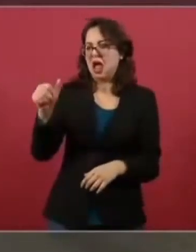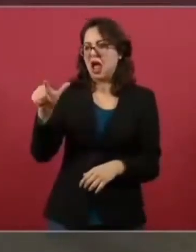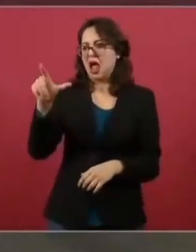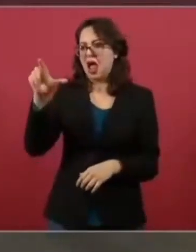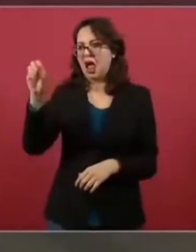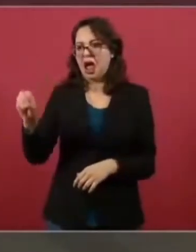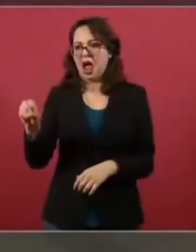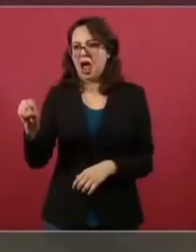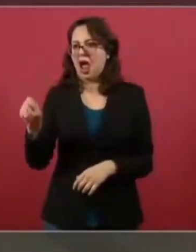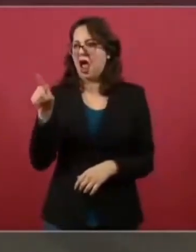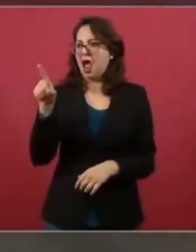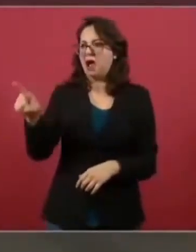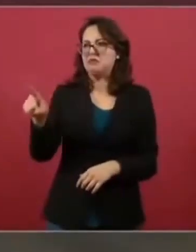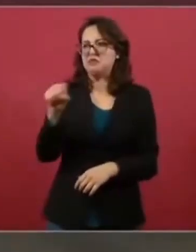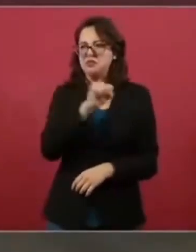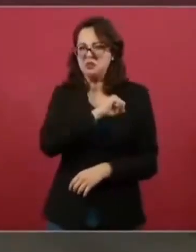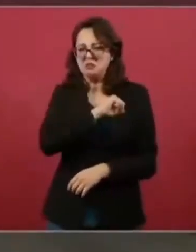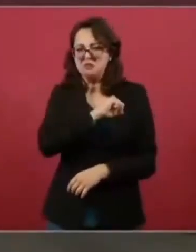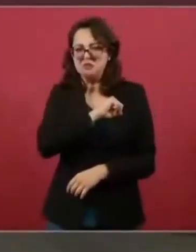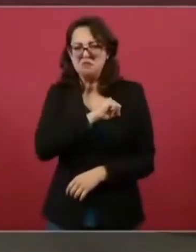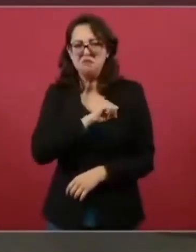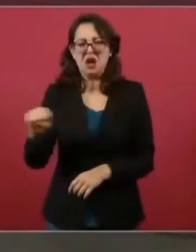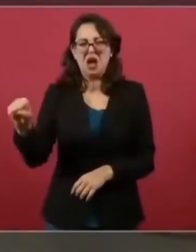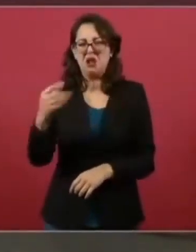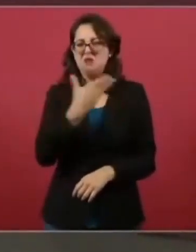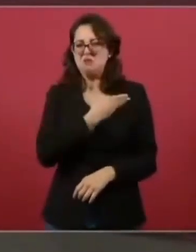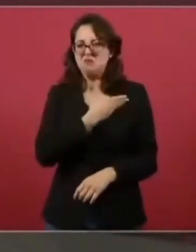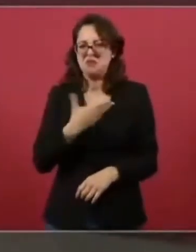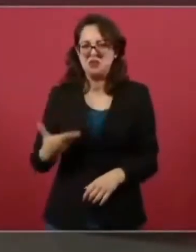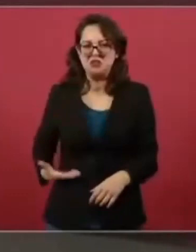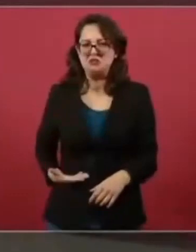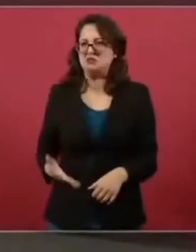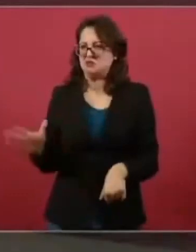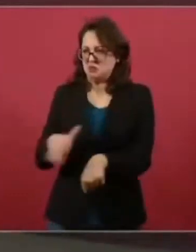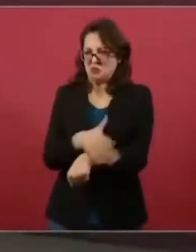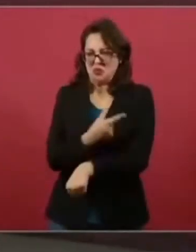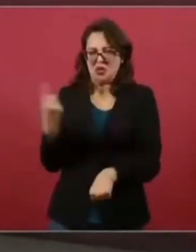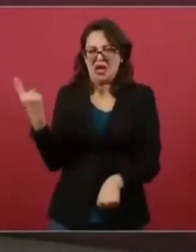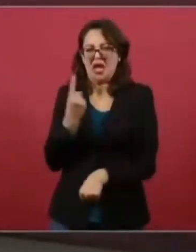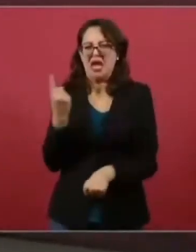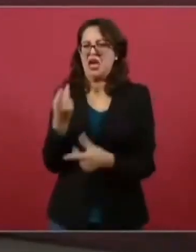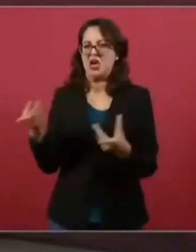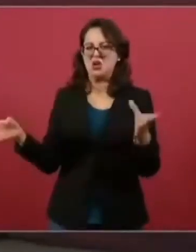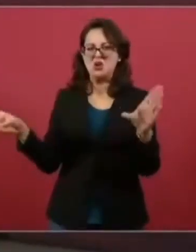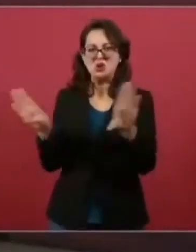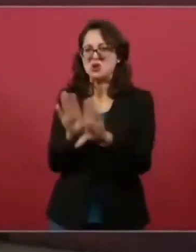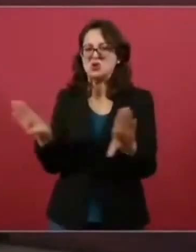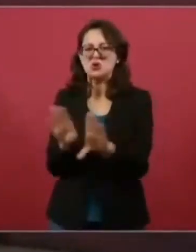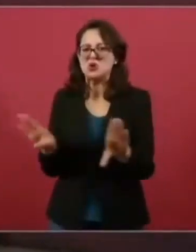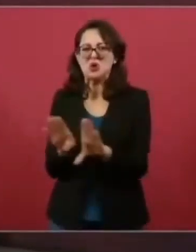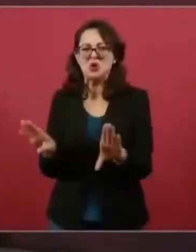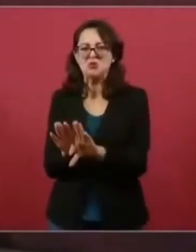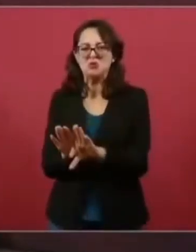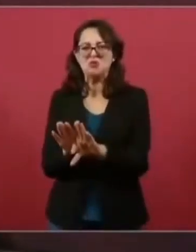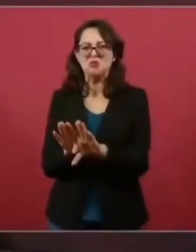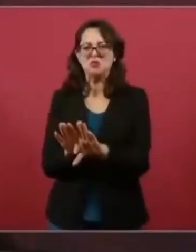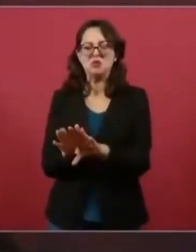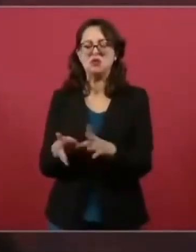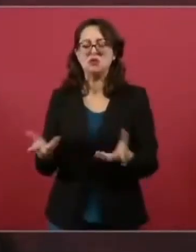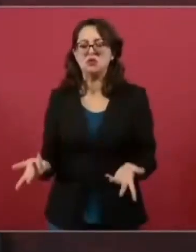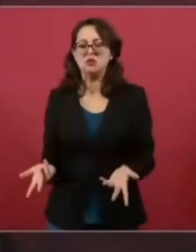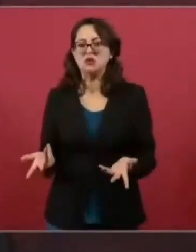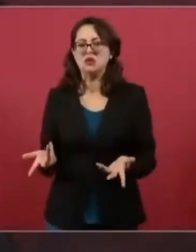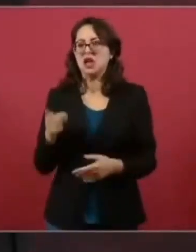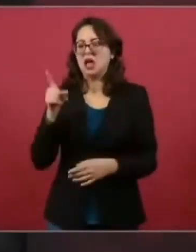atrevió a este desgraciado presidente? ¿Cómo se atrevió? No sabía que había hombres